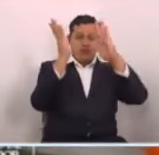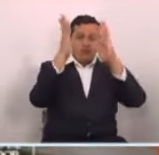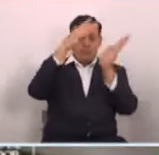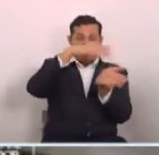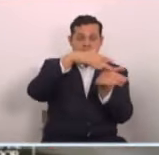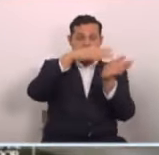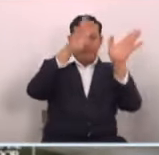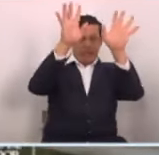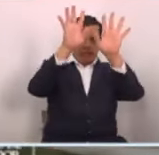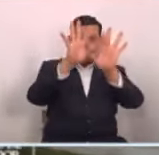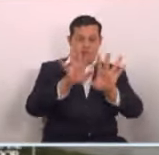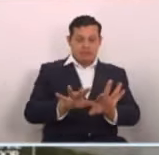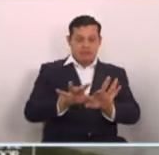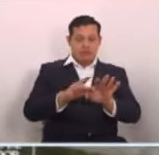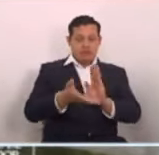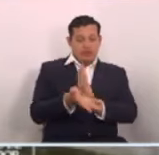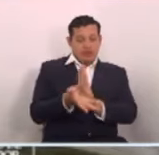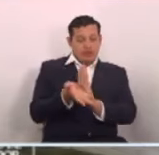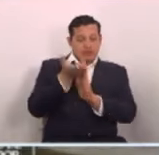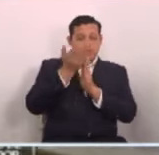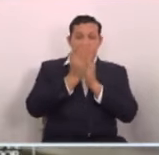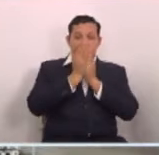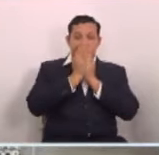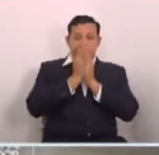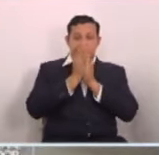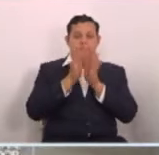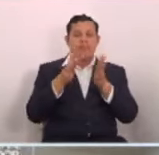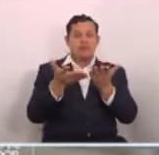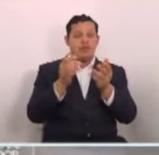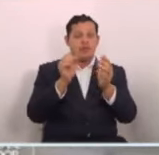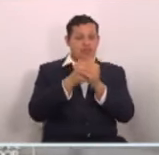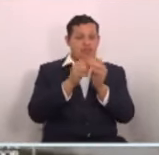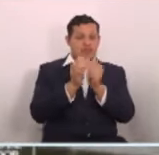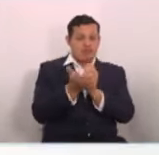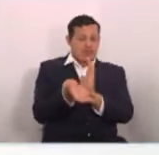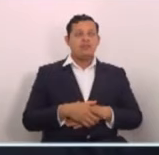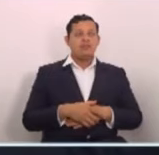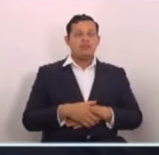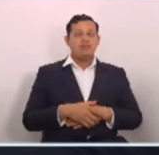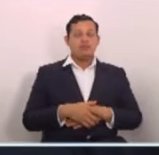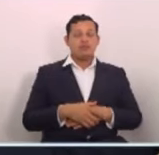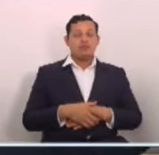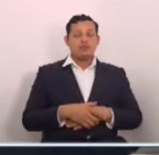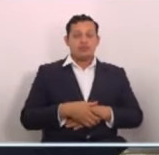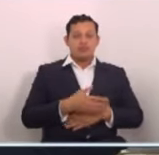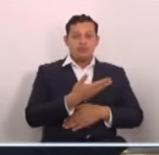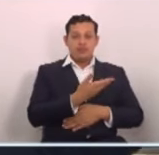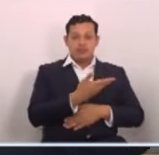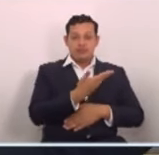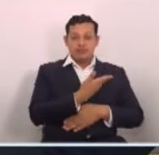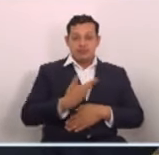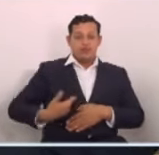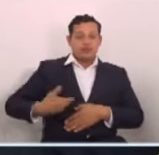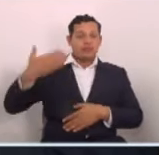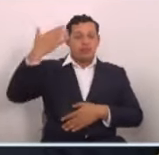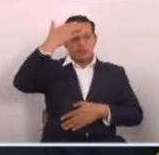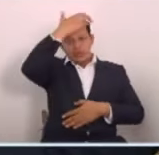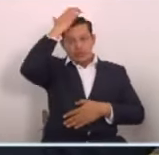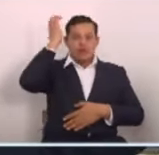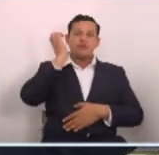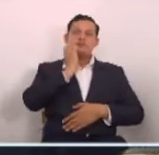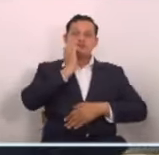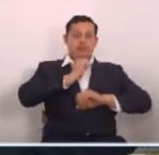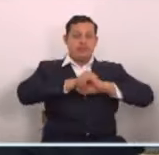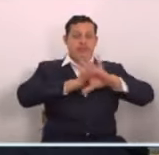deslizamientos e inundaciones en distintas zonas del país, las cuales podrían aumentar gradualmente. El presidente de la República, Nayib Bukele, ya se